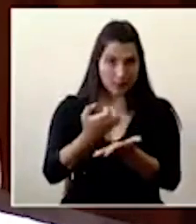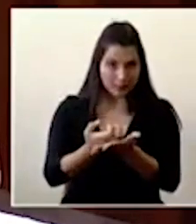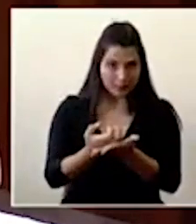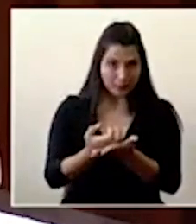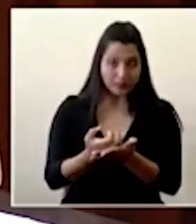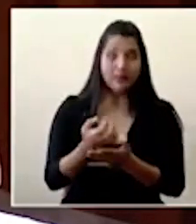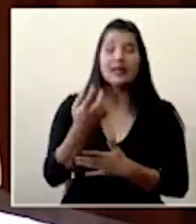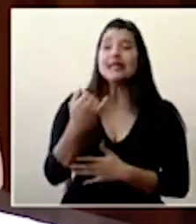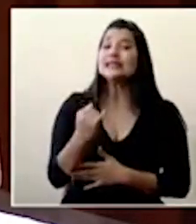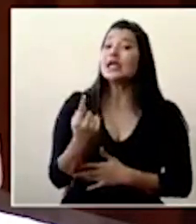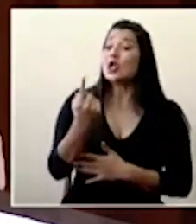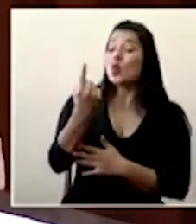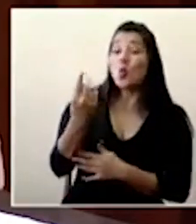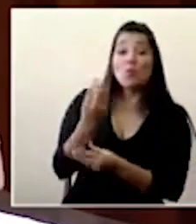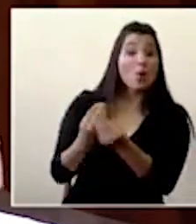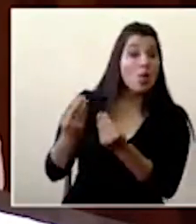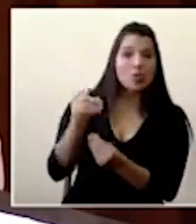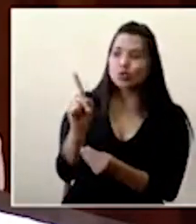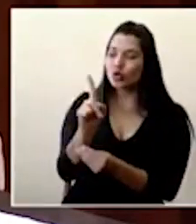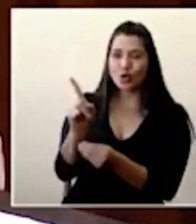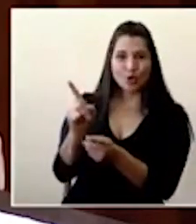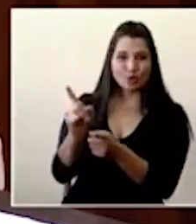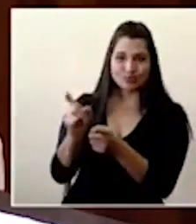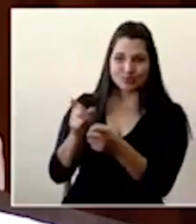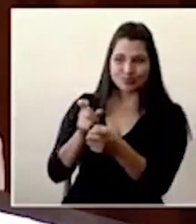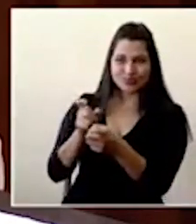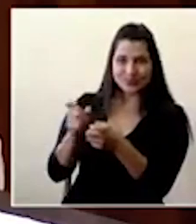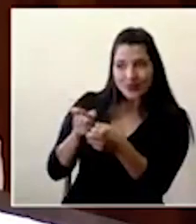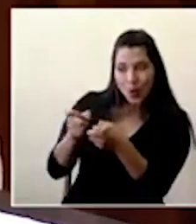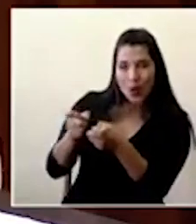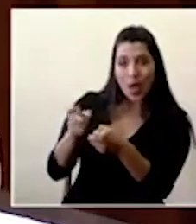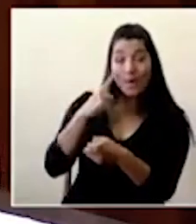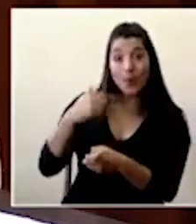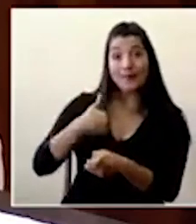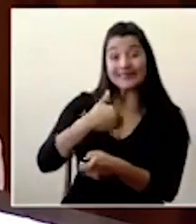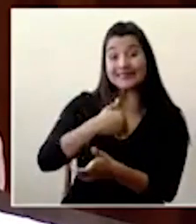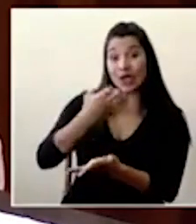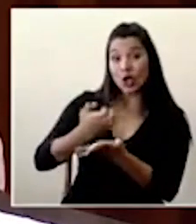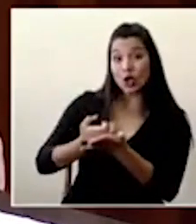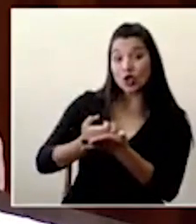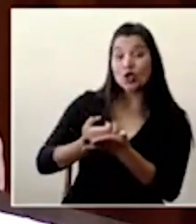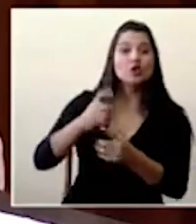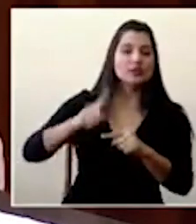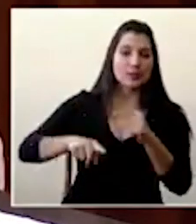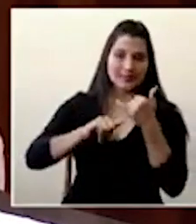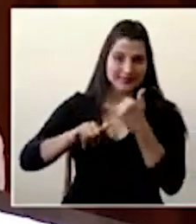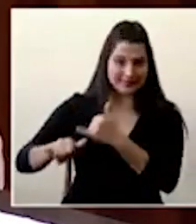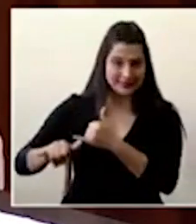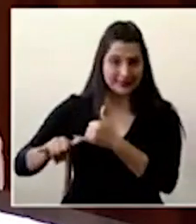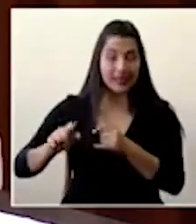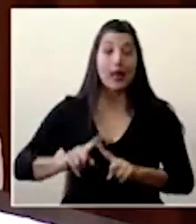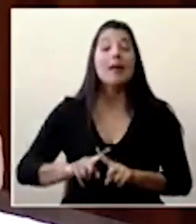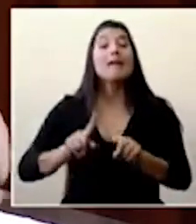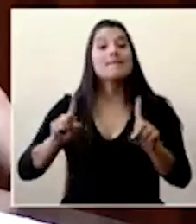cuando un producto no es regulado, no se puede denunciar ante un incumplimiento, si recibimos, digamos, denuncias